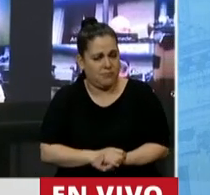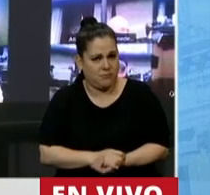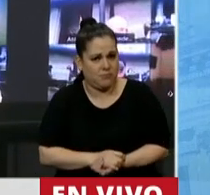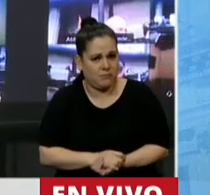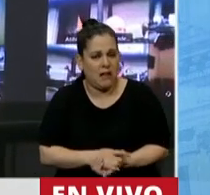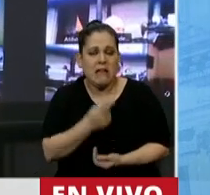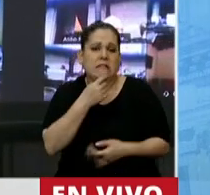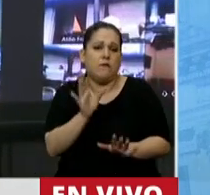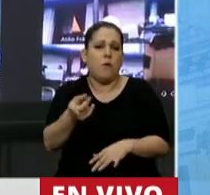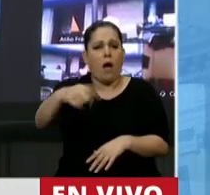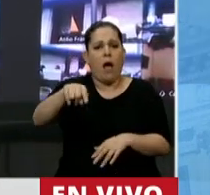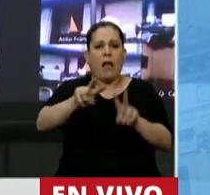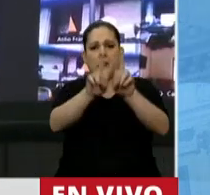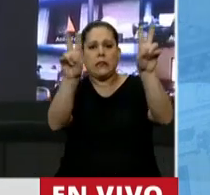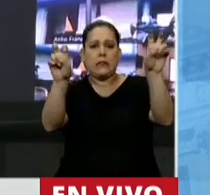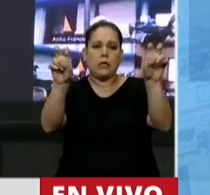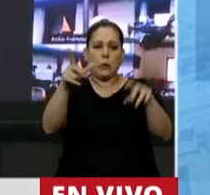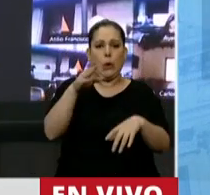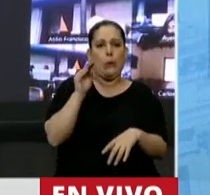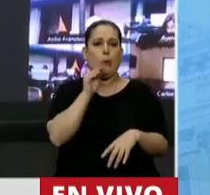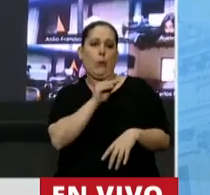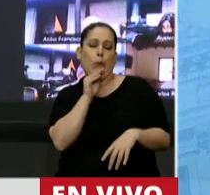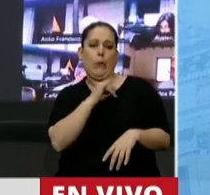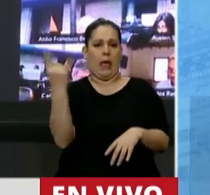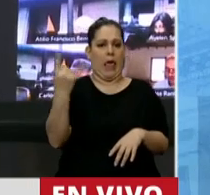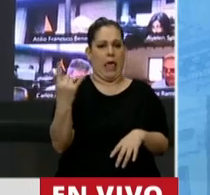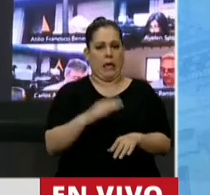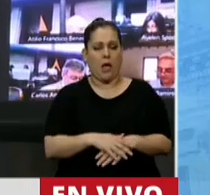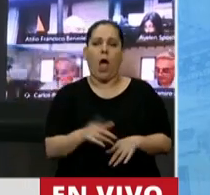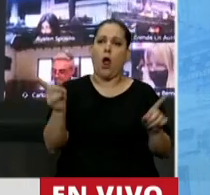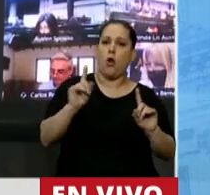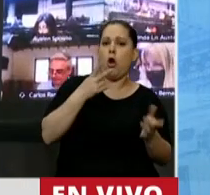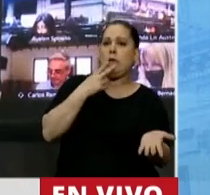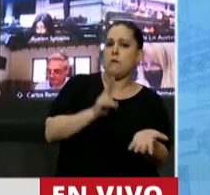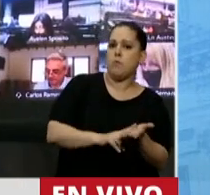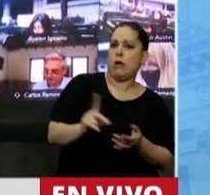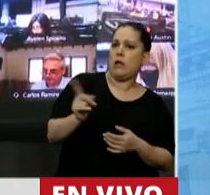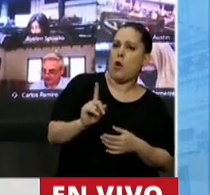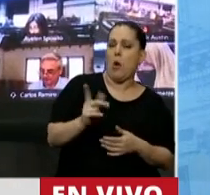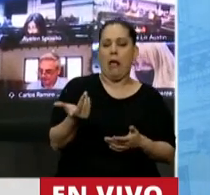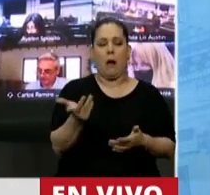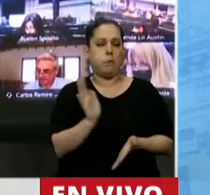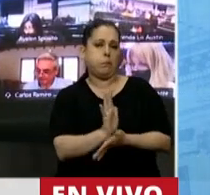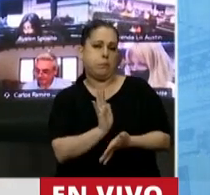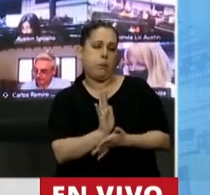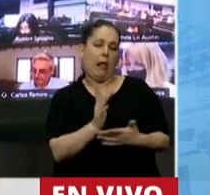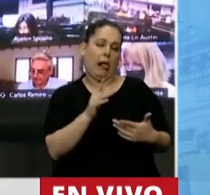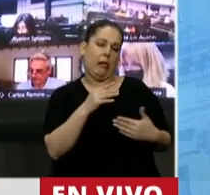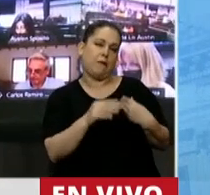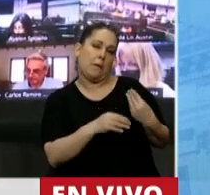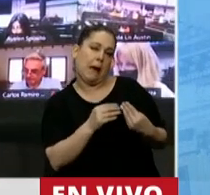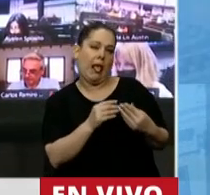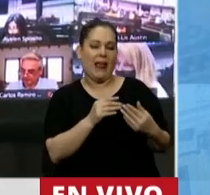pretendiendo engañar desde el título, que este en realidad no sería un impuesto, sino un pariente, un pariente